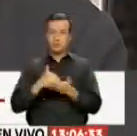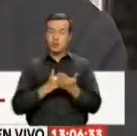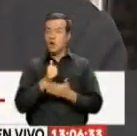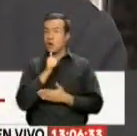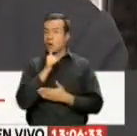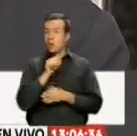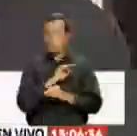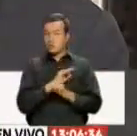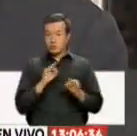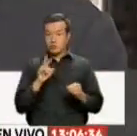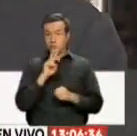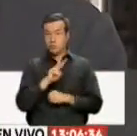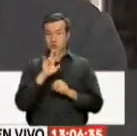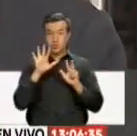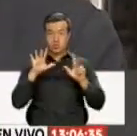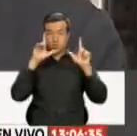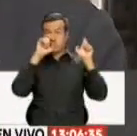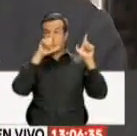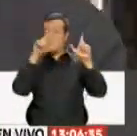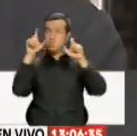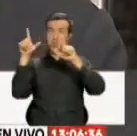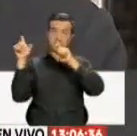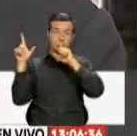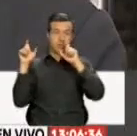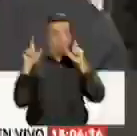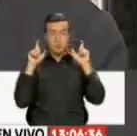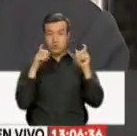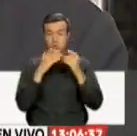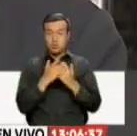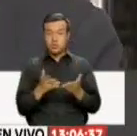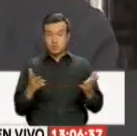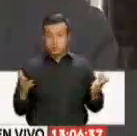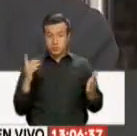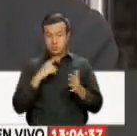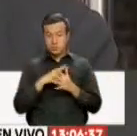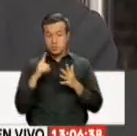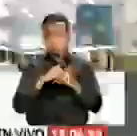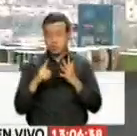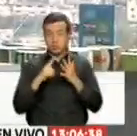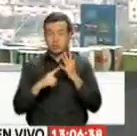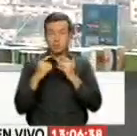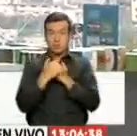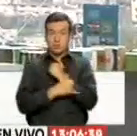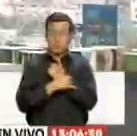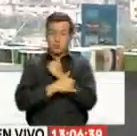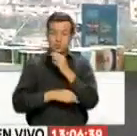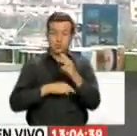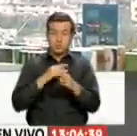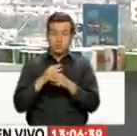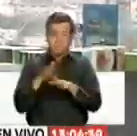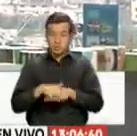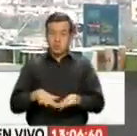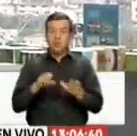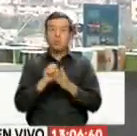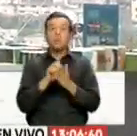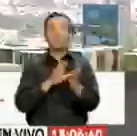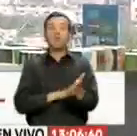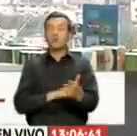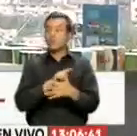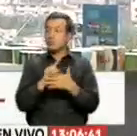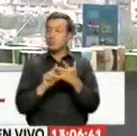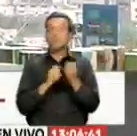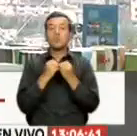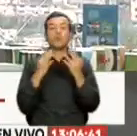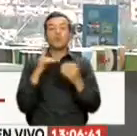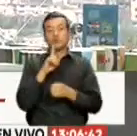agua y el saneamiento. Son 28 fotografías de diferentes partes del mundo. Tenemos proyectos en más